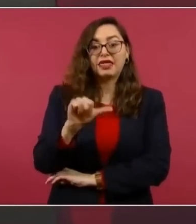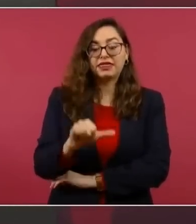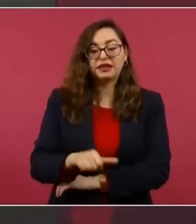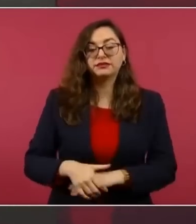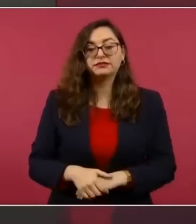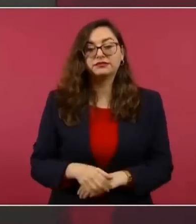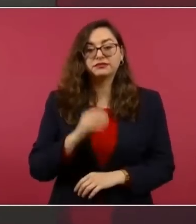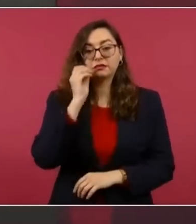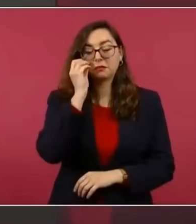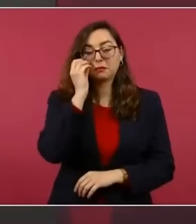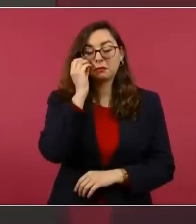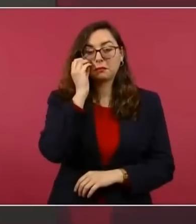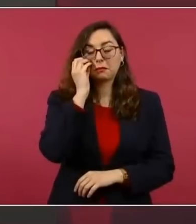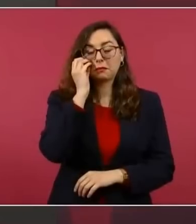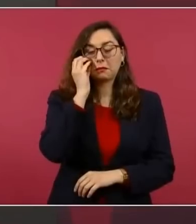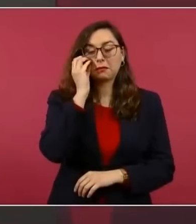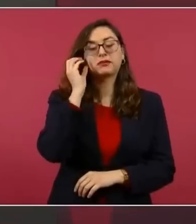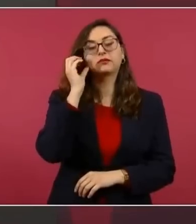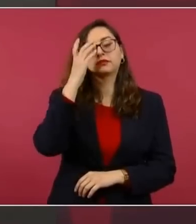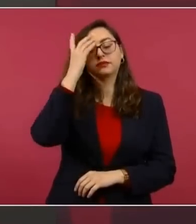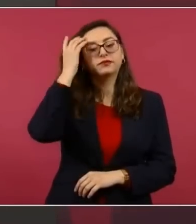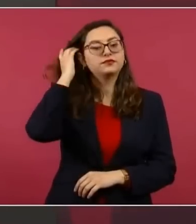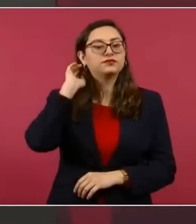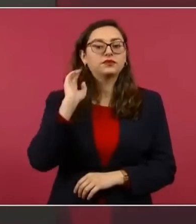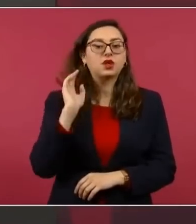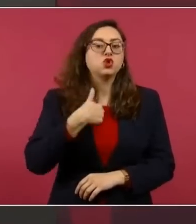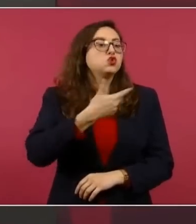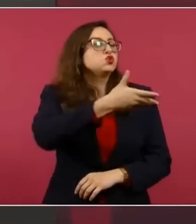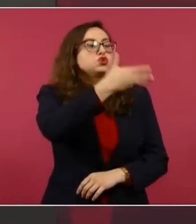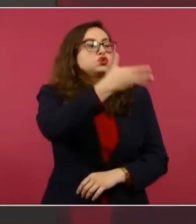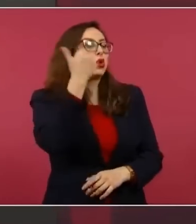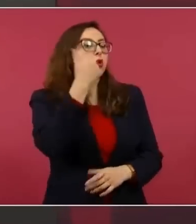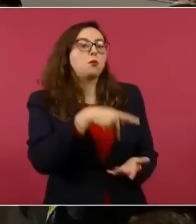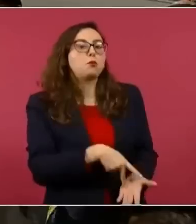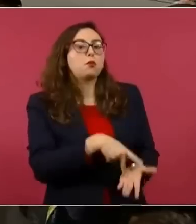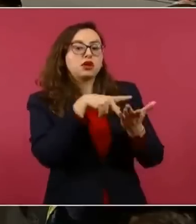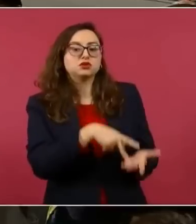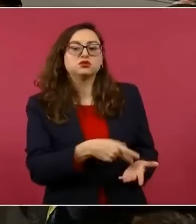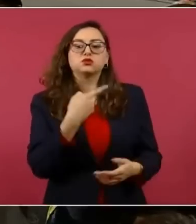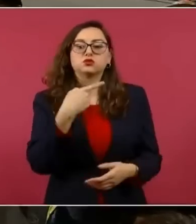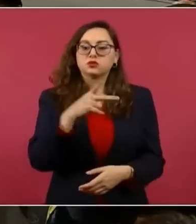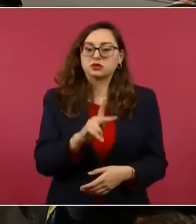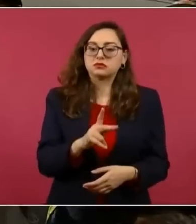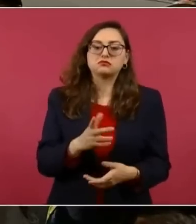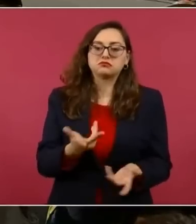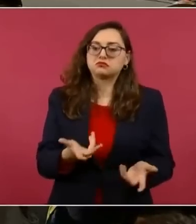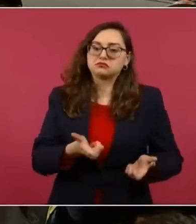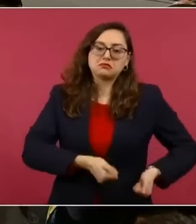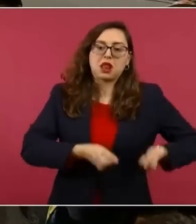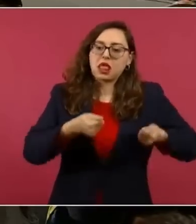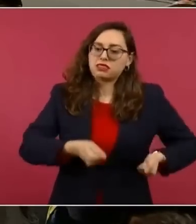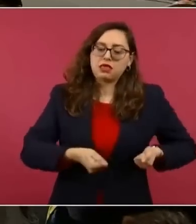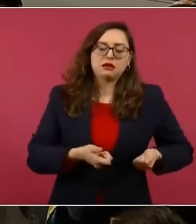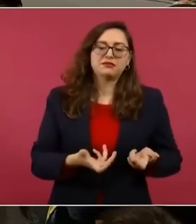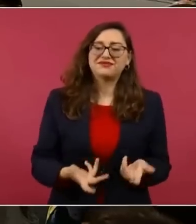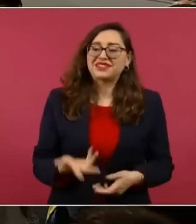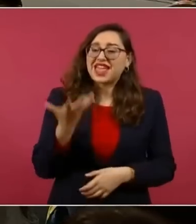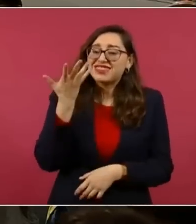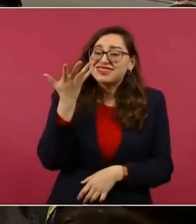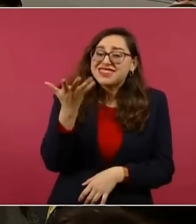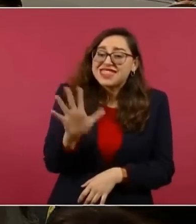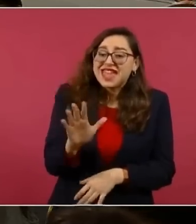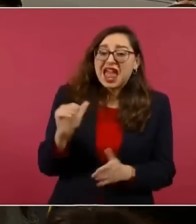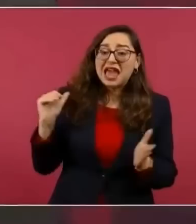Es que ahí está Sarmiento. Lo que sí sé es que no cabe. sea, no cabe. Vamos, muy bien. 10 mil